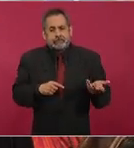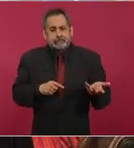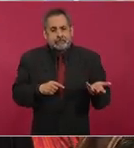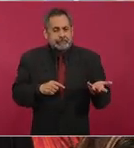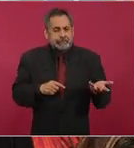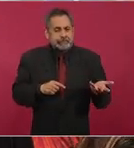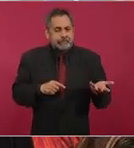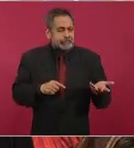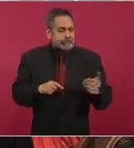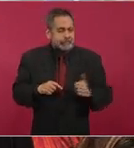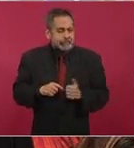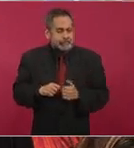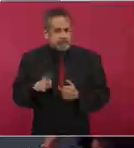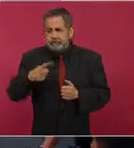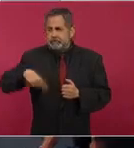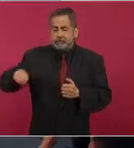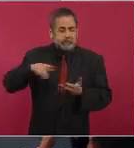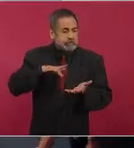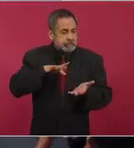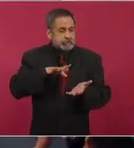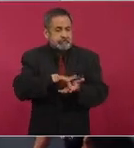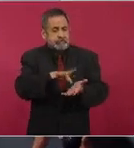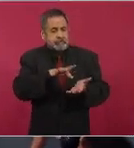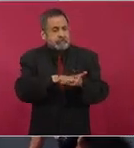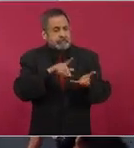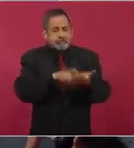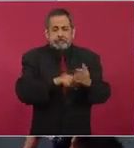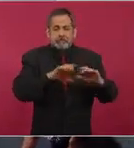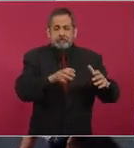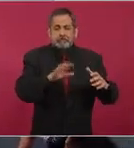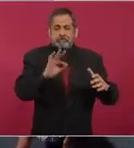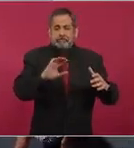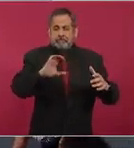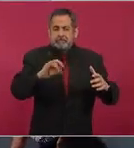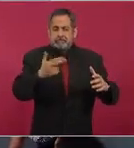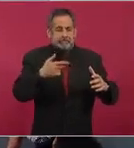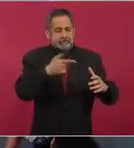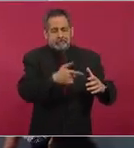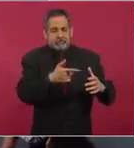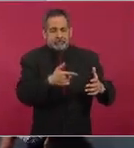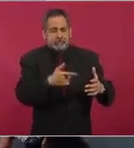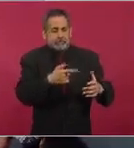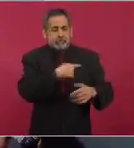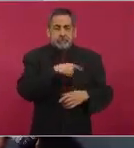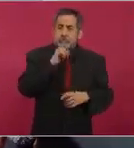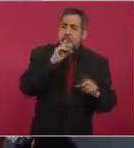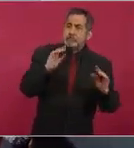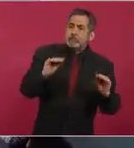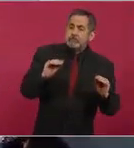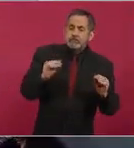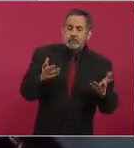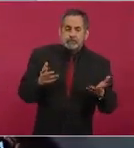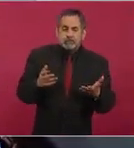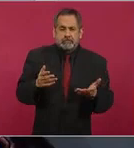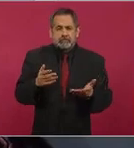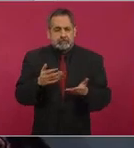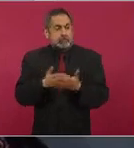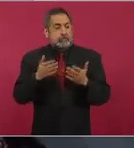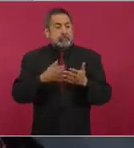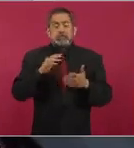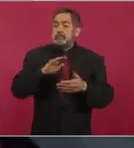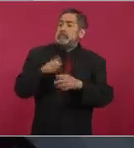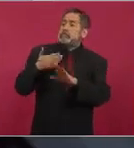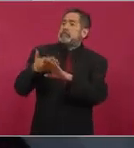pues apoyaban con todo a Felipe Calderón nunca dijeron nada y ahora sí lo dicen